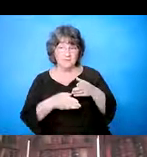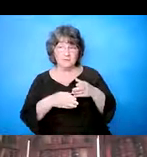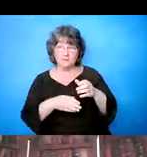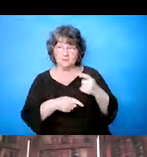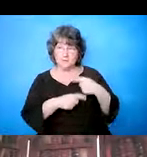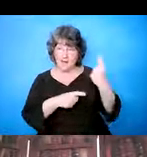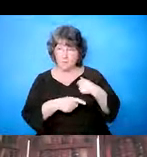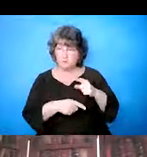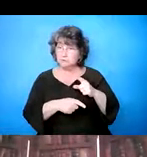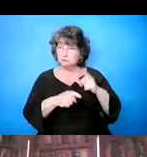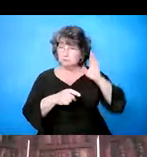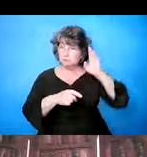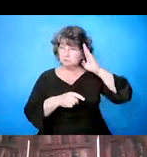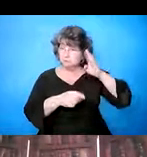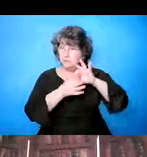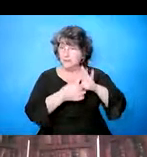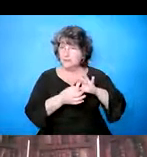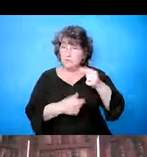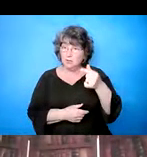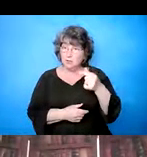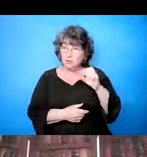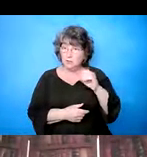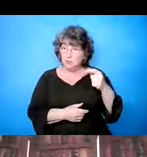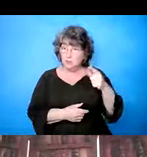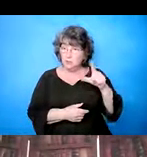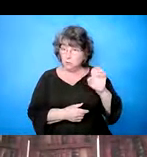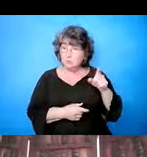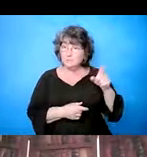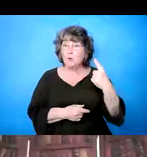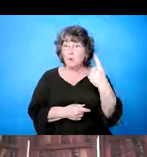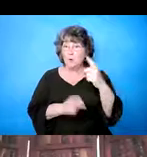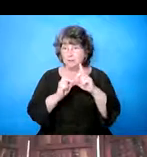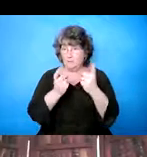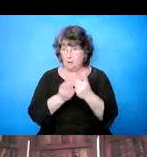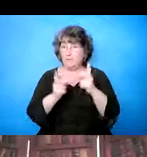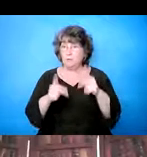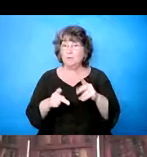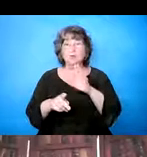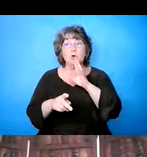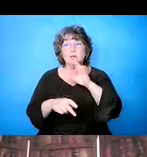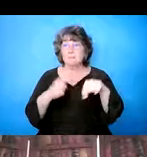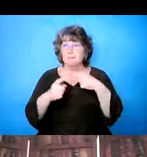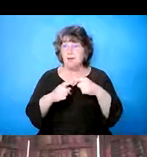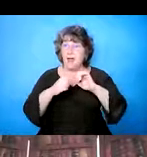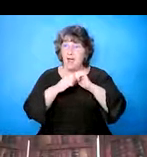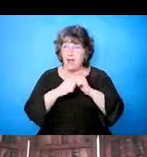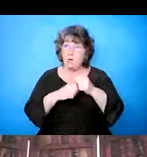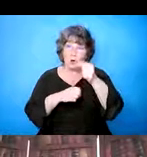Y uno de los, de los directores de los departamentos, como ellos se escondían en Google, cuando empiezan a buscar